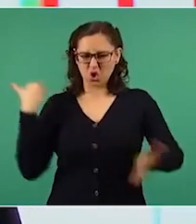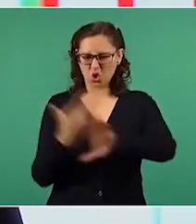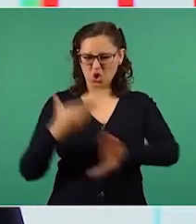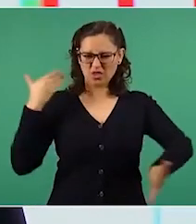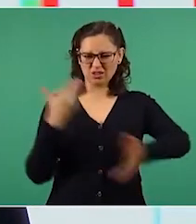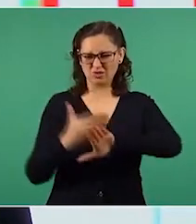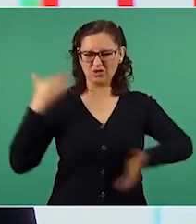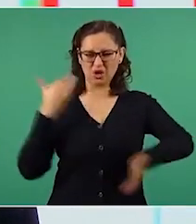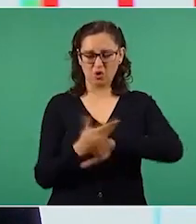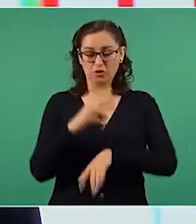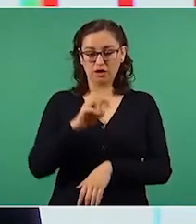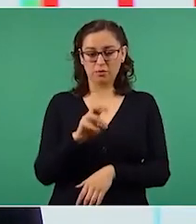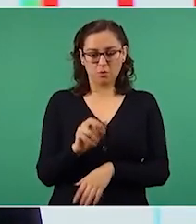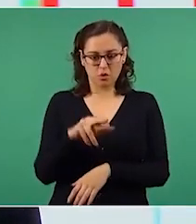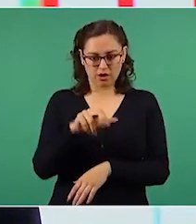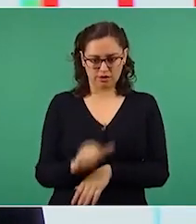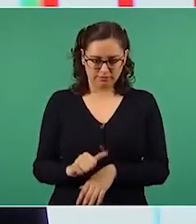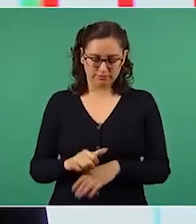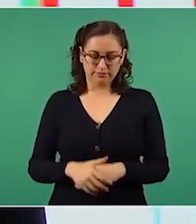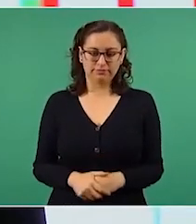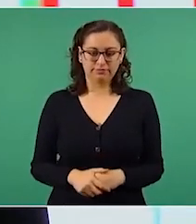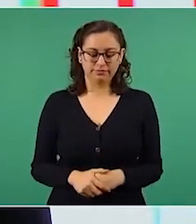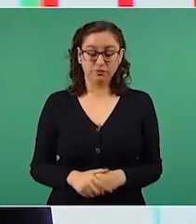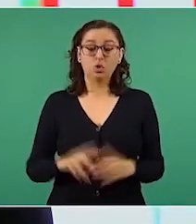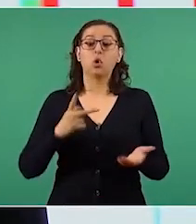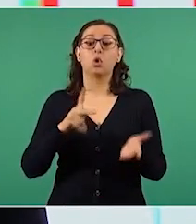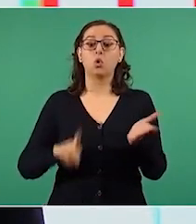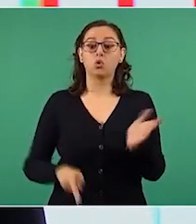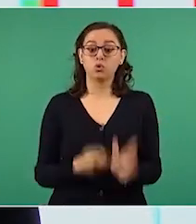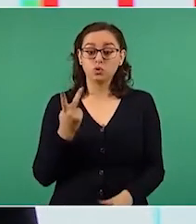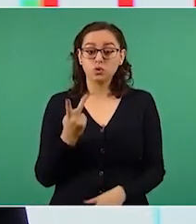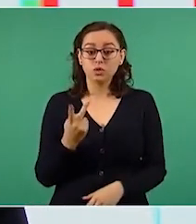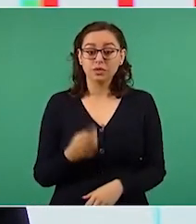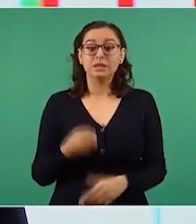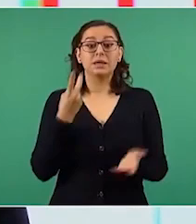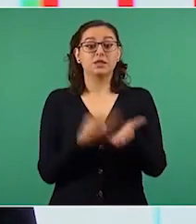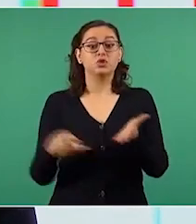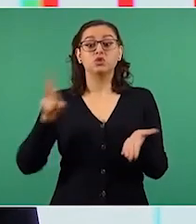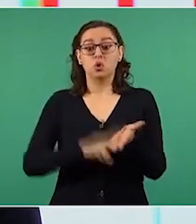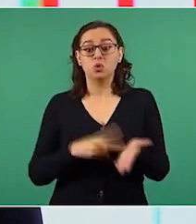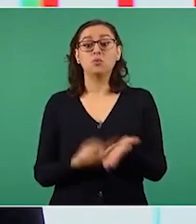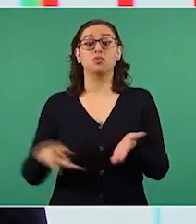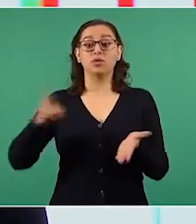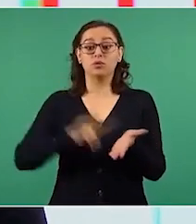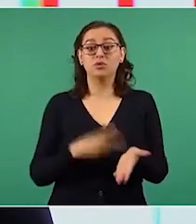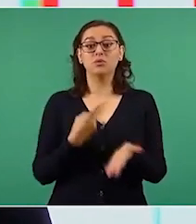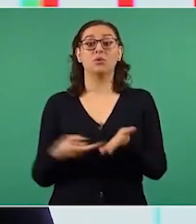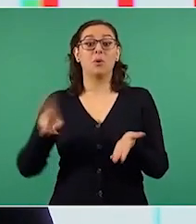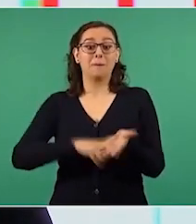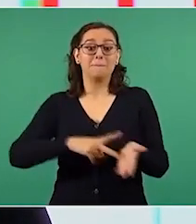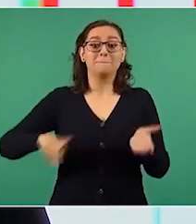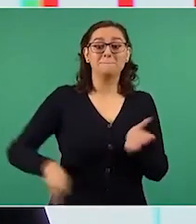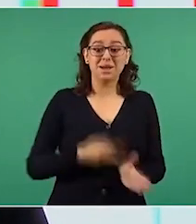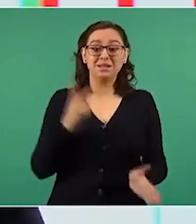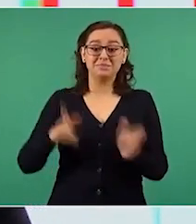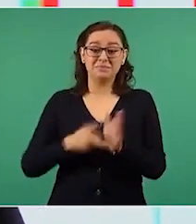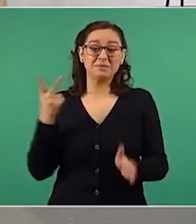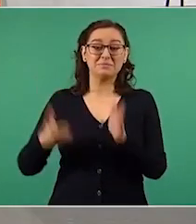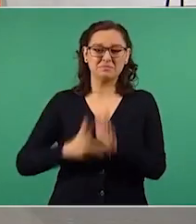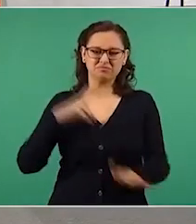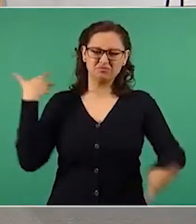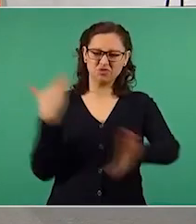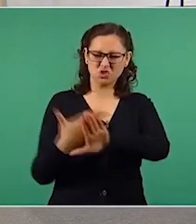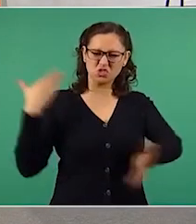que los partidos de oposición. Repetimos, Morena tuvo tres veces más menciones negativas que los partidos de oposición.